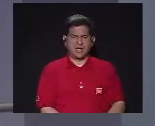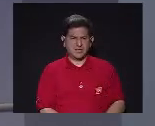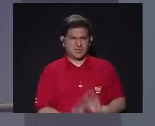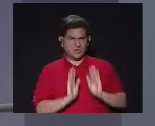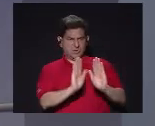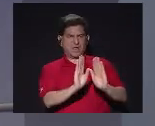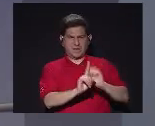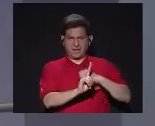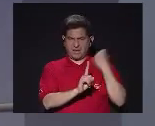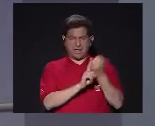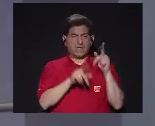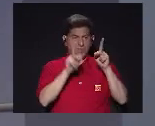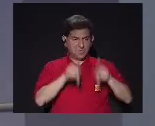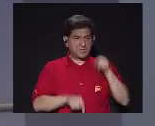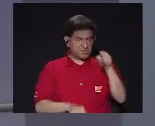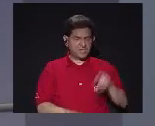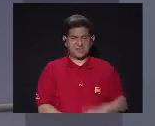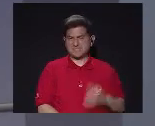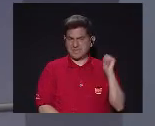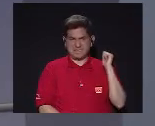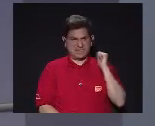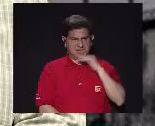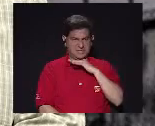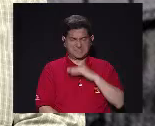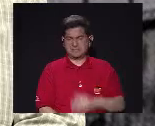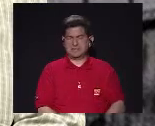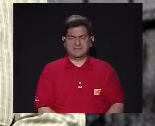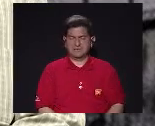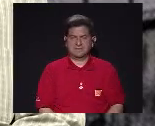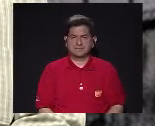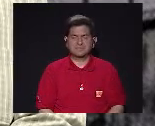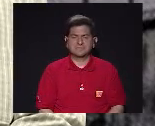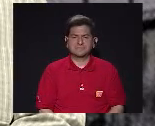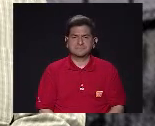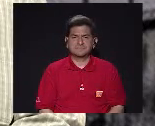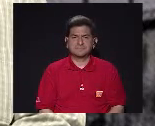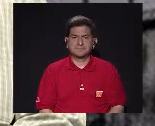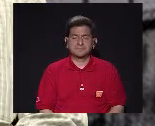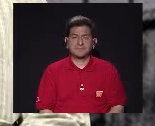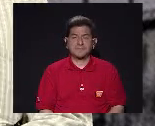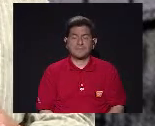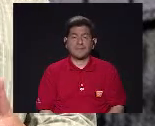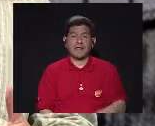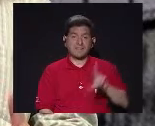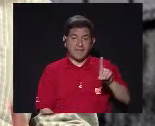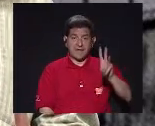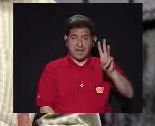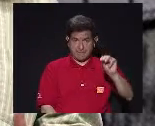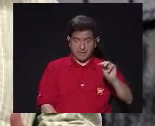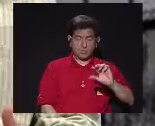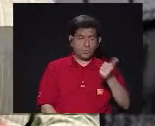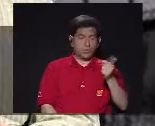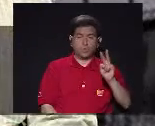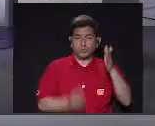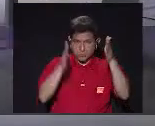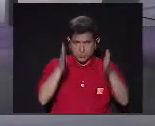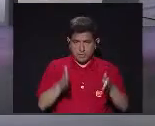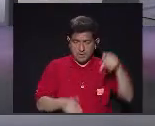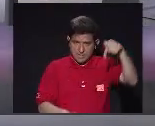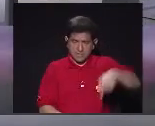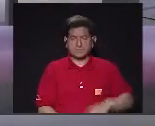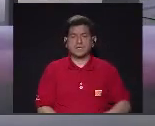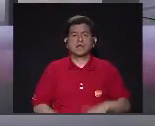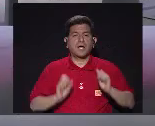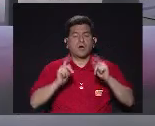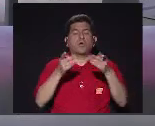sociedad Y que quienes Están allí Son tan extraños Como él mismo Don Daniel Y los Aquí colegas Presentes Han